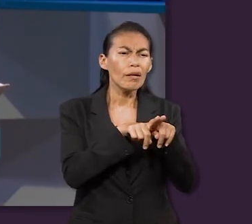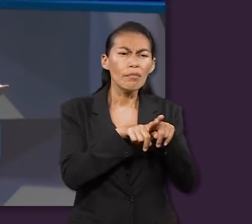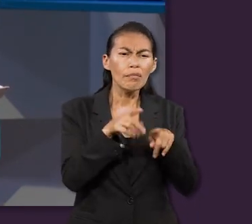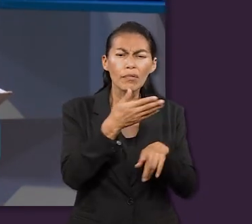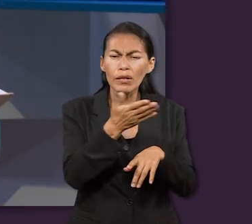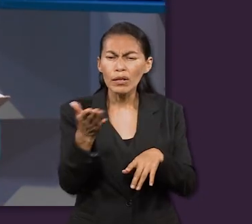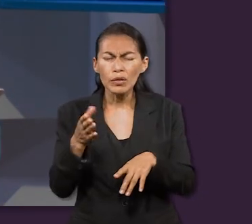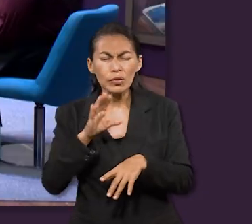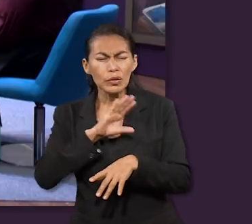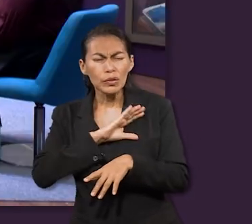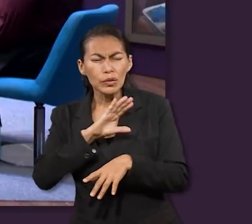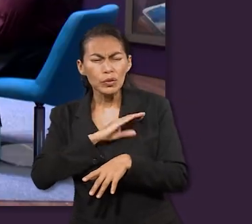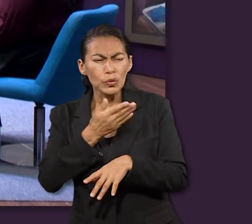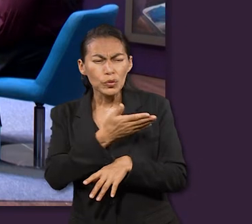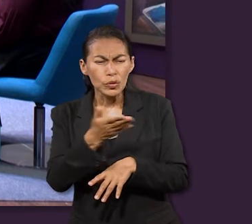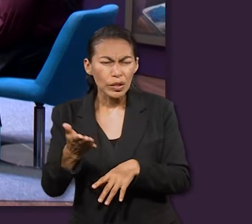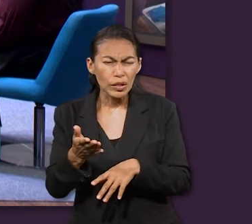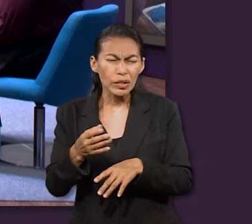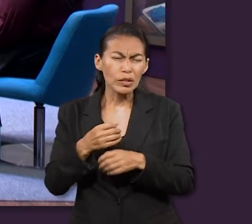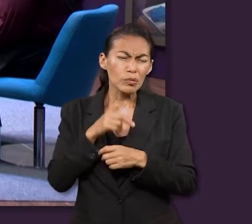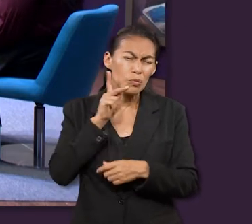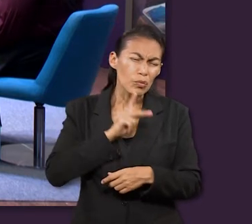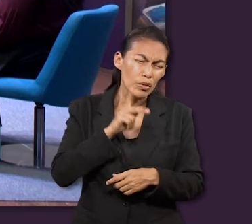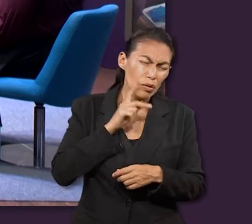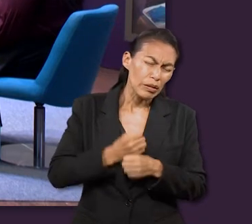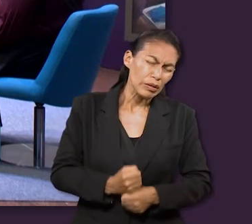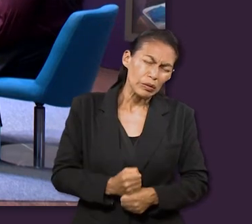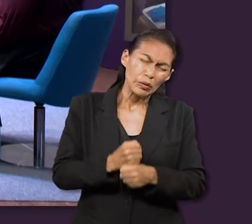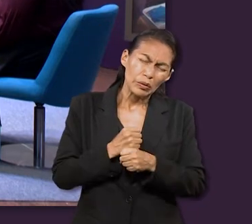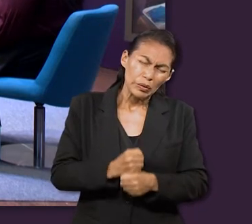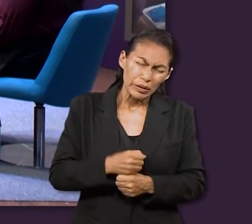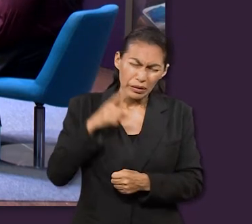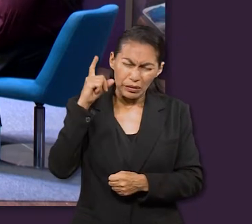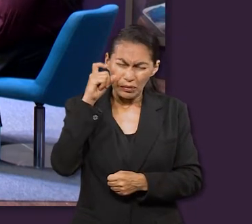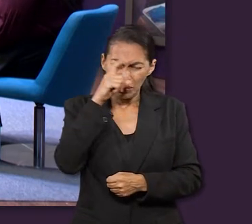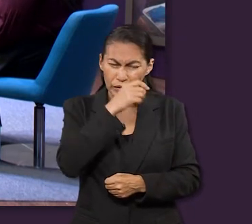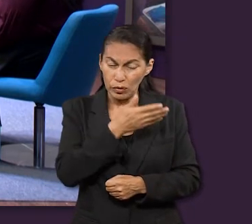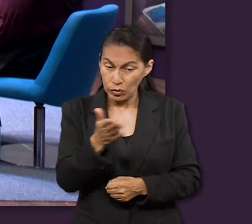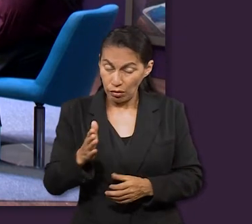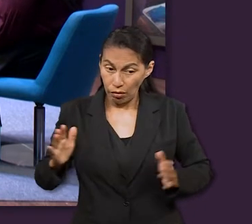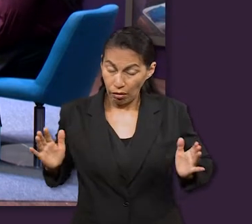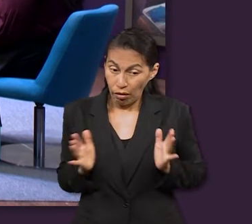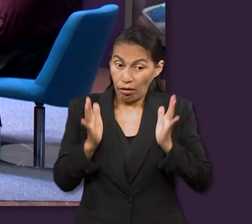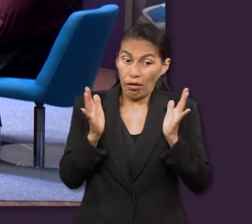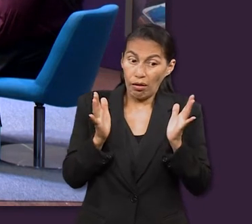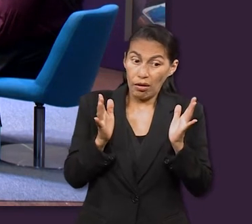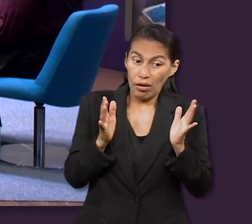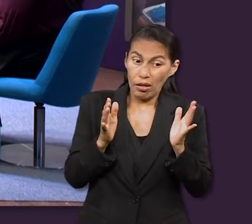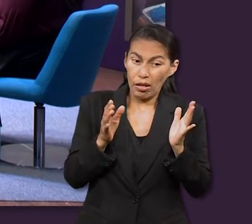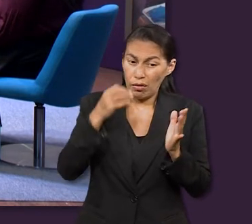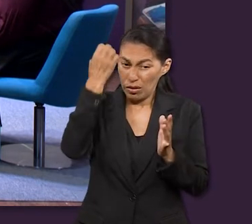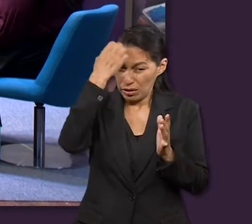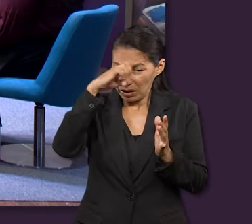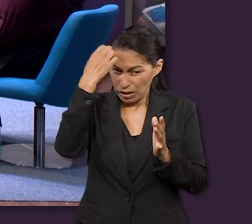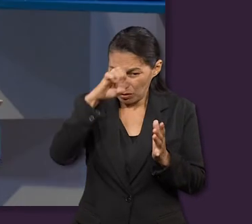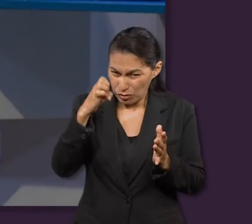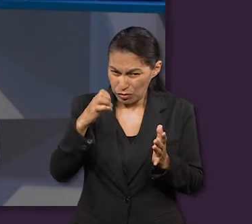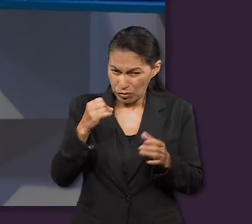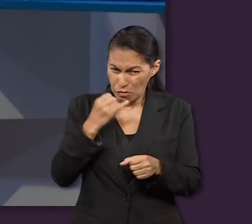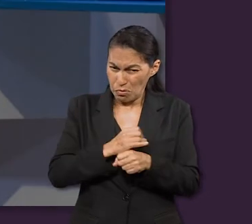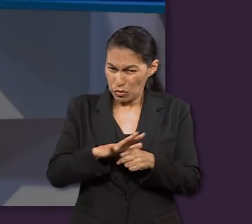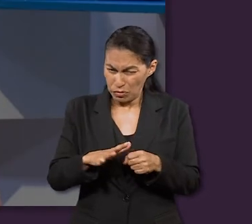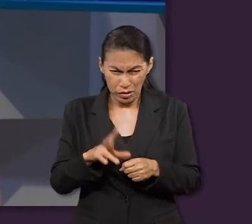Queridos hermanos, no se extrañen del fuego de la prueba que están soportando como si fuera algo insólito.